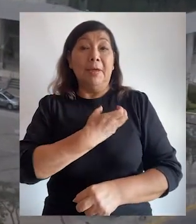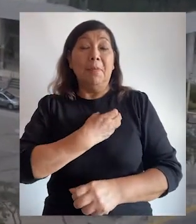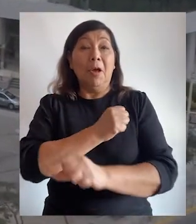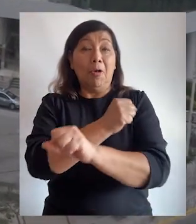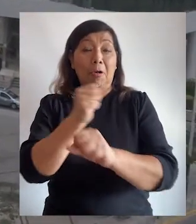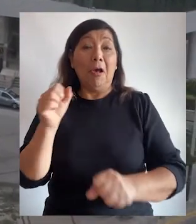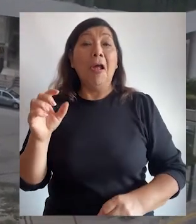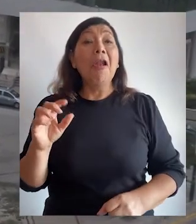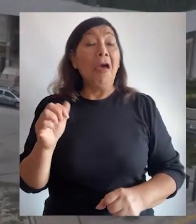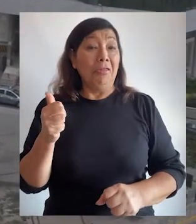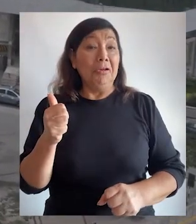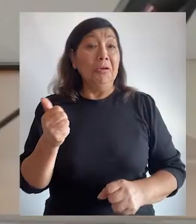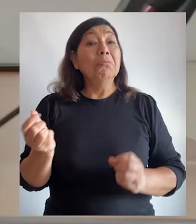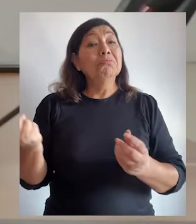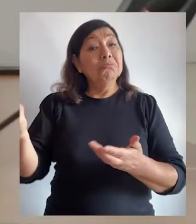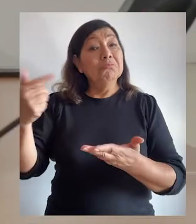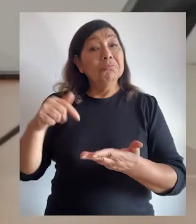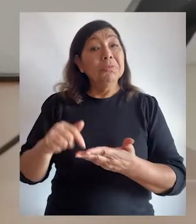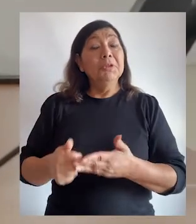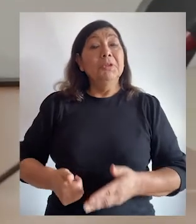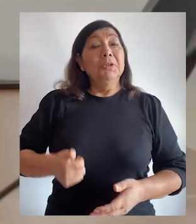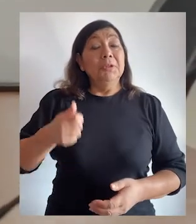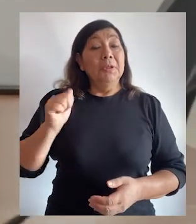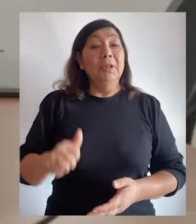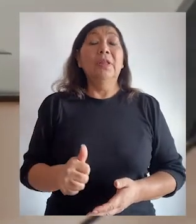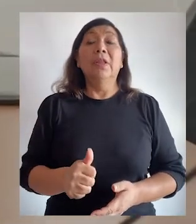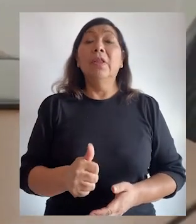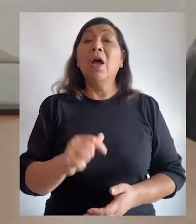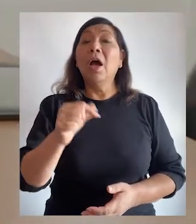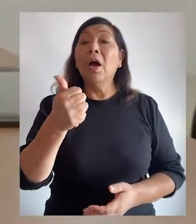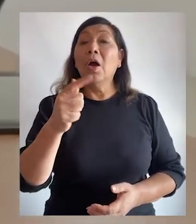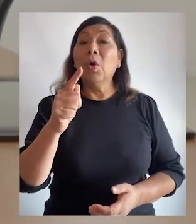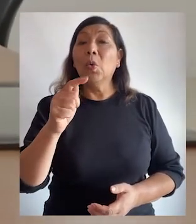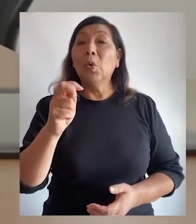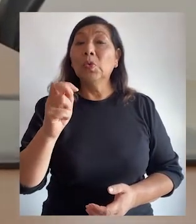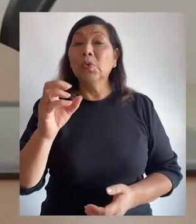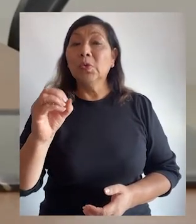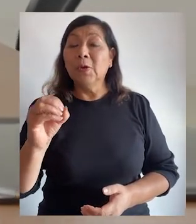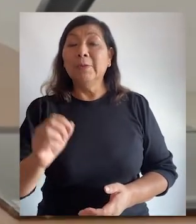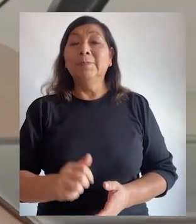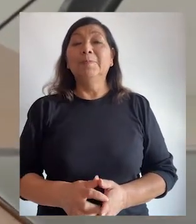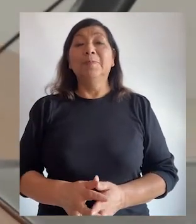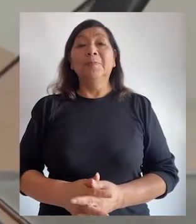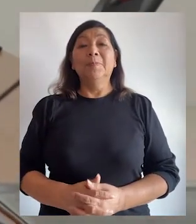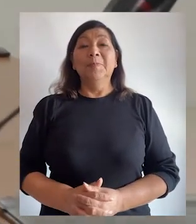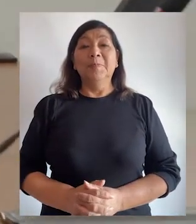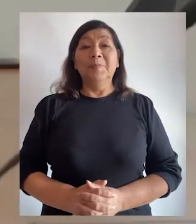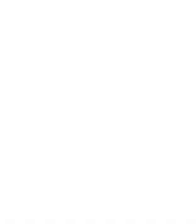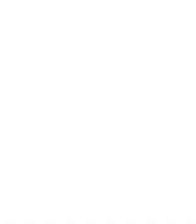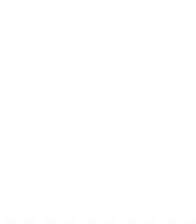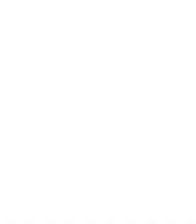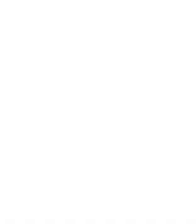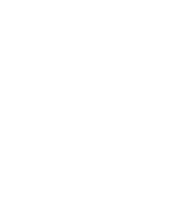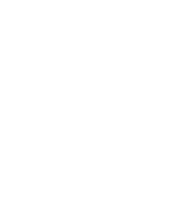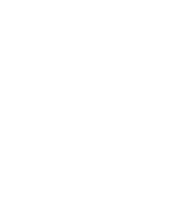mayo a las 10 de la mañana y fue presidido por el magistrado Augusto Ferrero Costa.